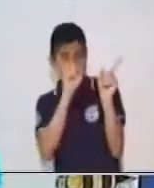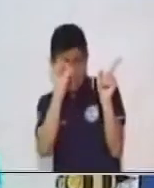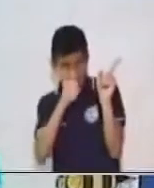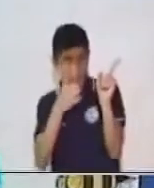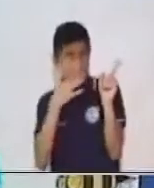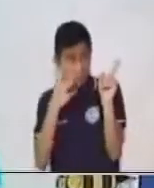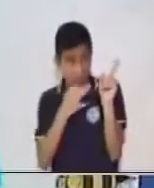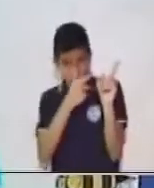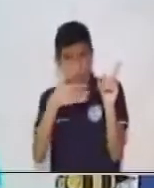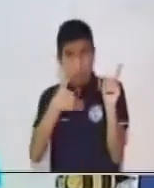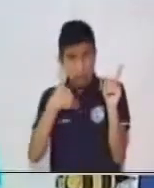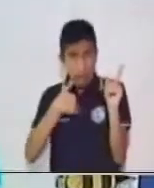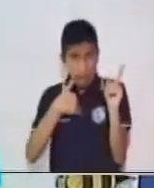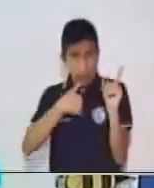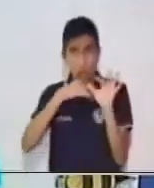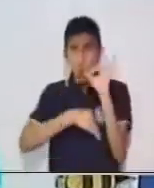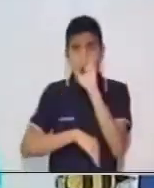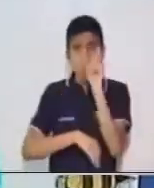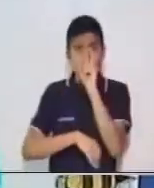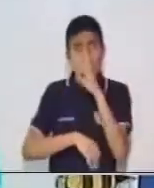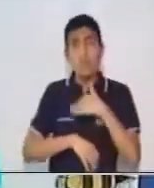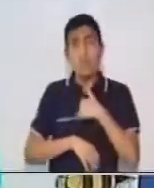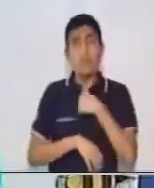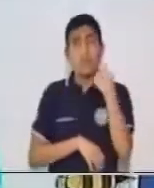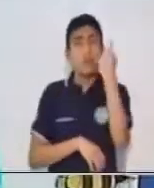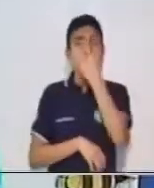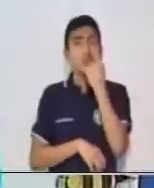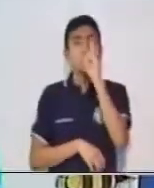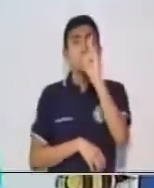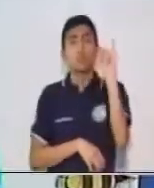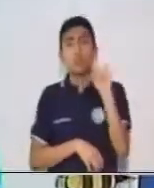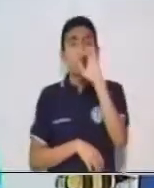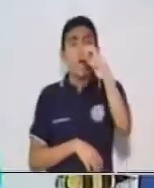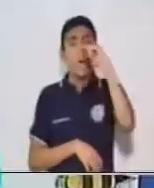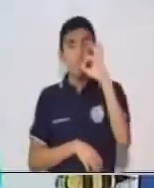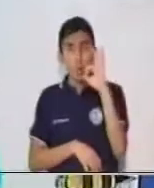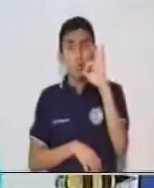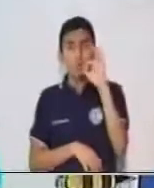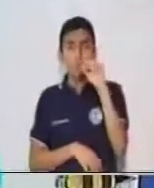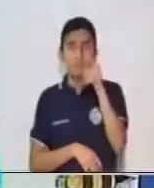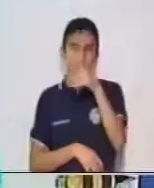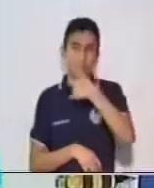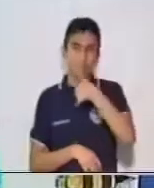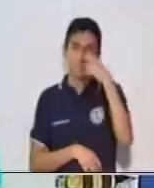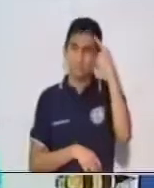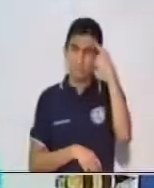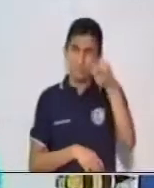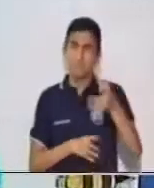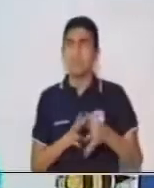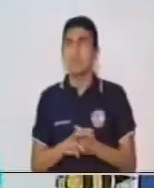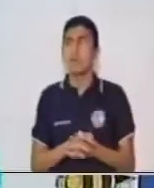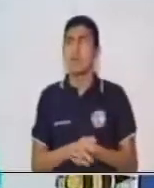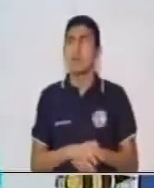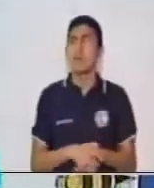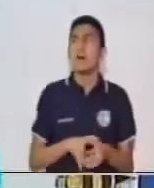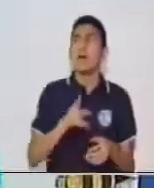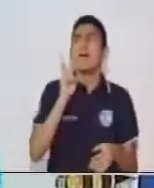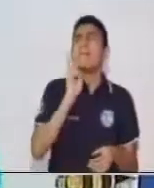esta oración es una oración compuesta. Entonces, nuestro verbo sabemos que es entonces limpia.